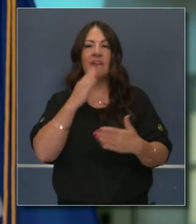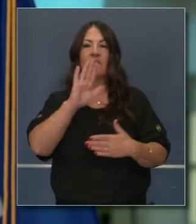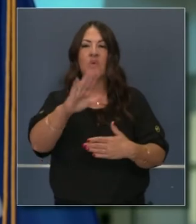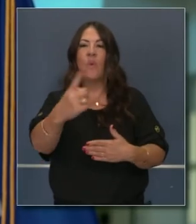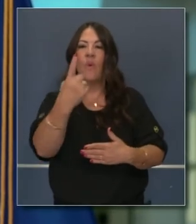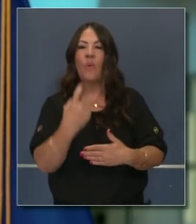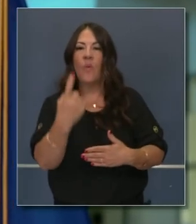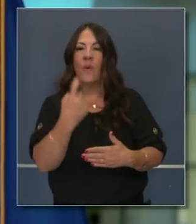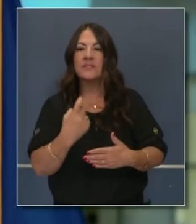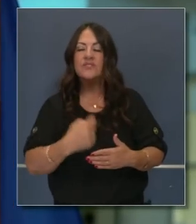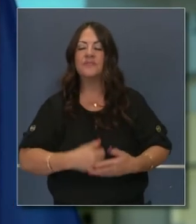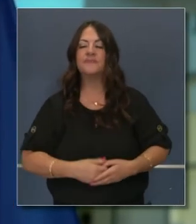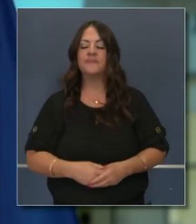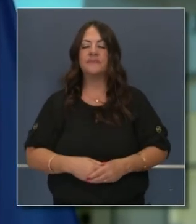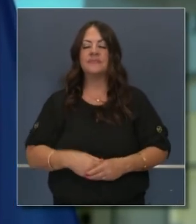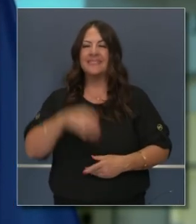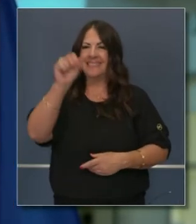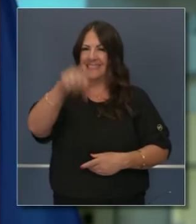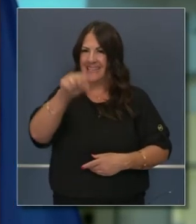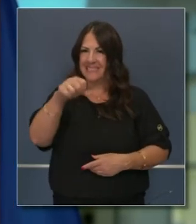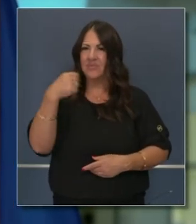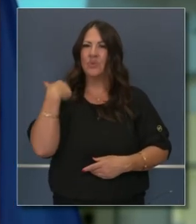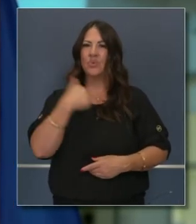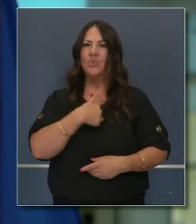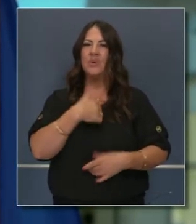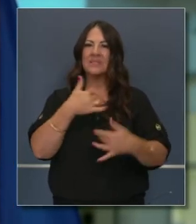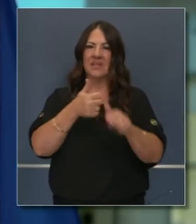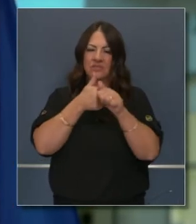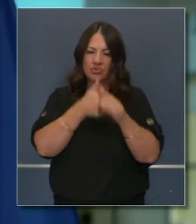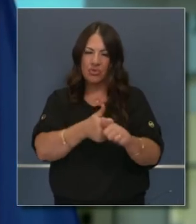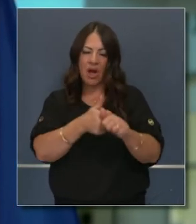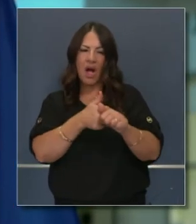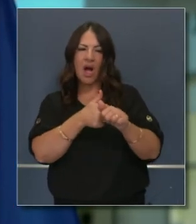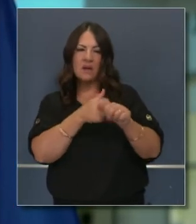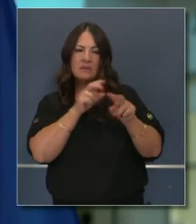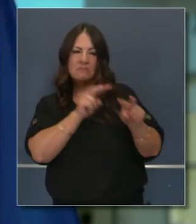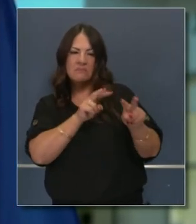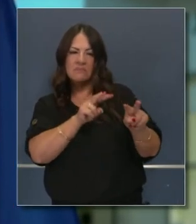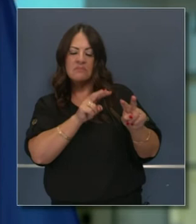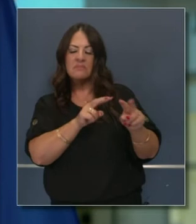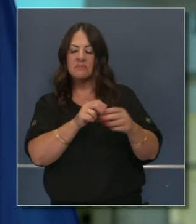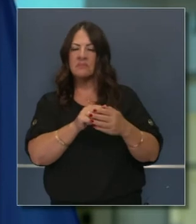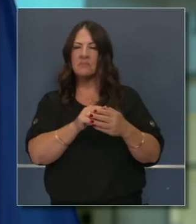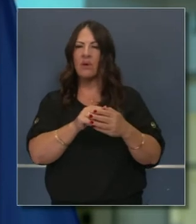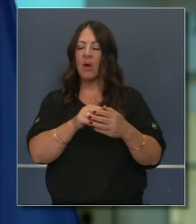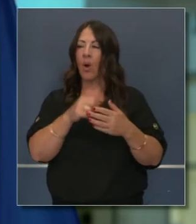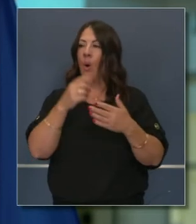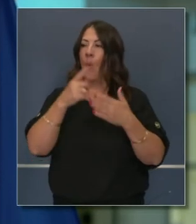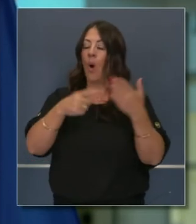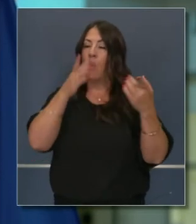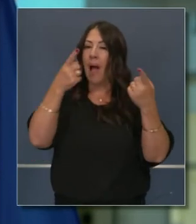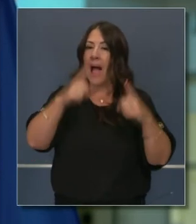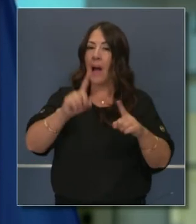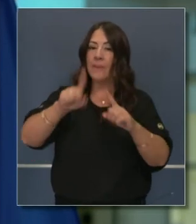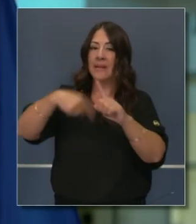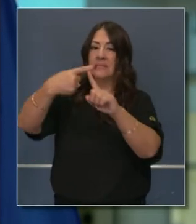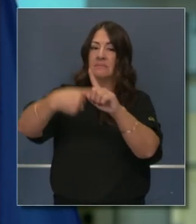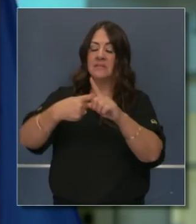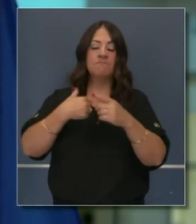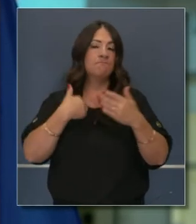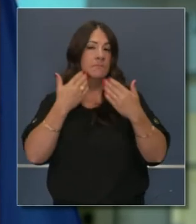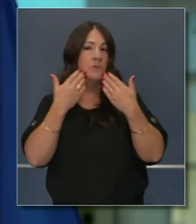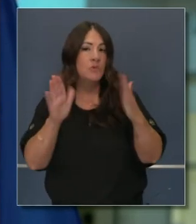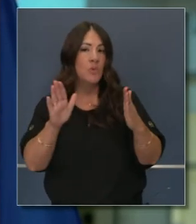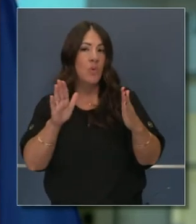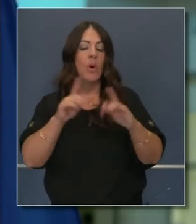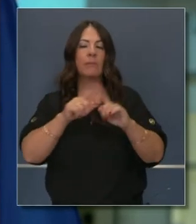Gracias, gobernador. Y gracias por la pregunta. De hecho, nosotros todavía estamos rastreando el modelo. Pero no sé qué muestra dónde estaremos en 30